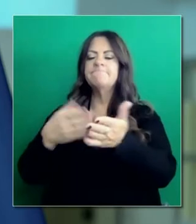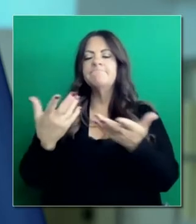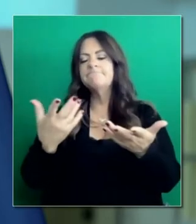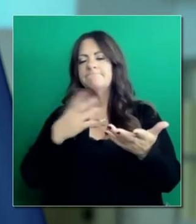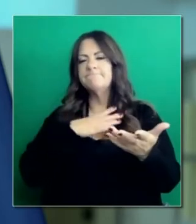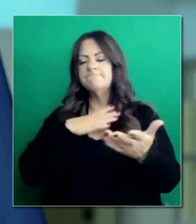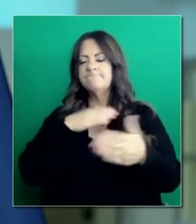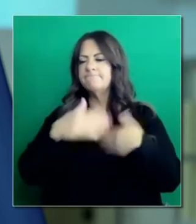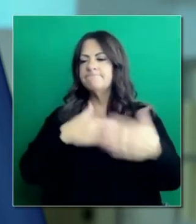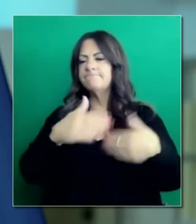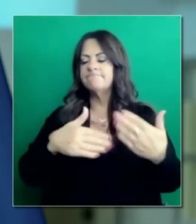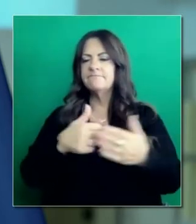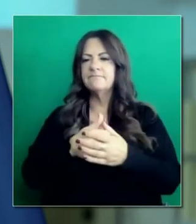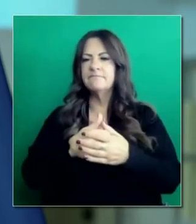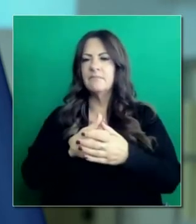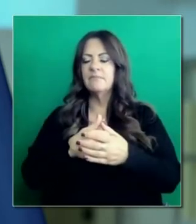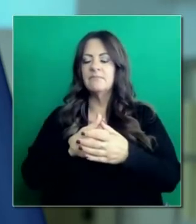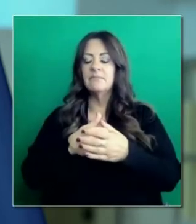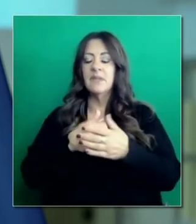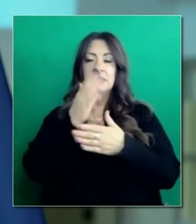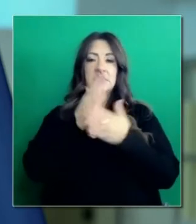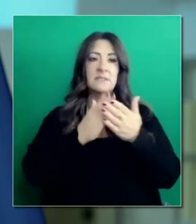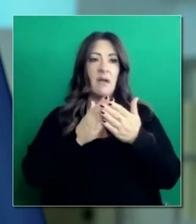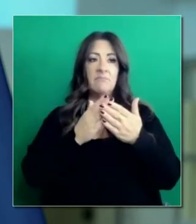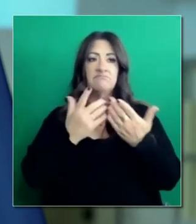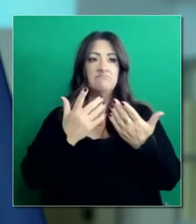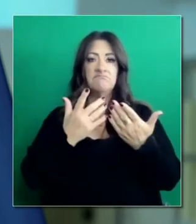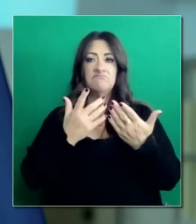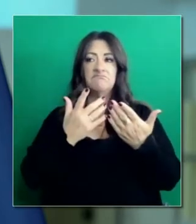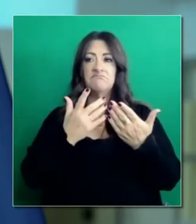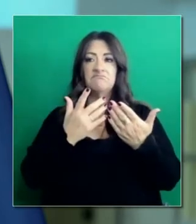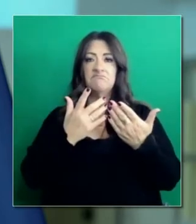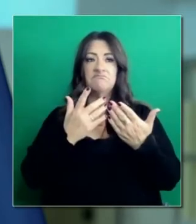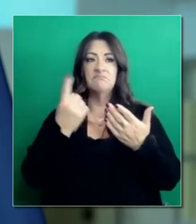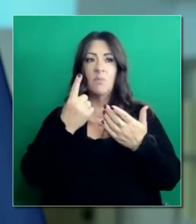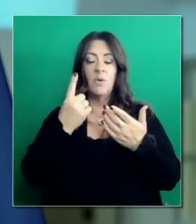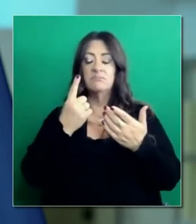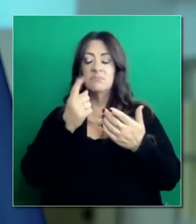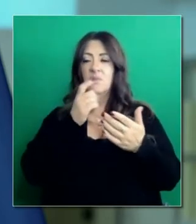algunos han ido a la Corte Suprema, incluyendo con el juez Roberts,